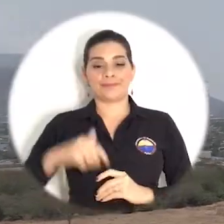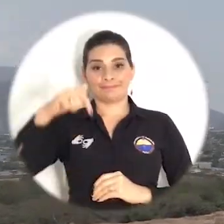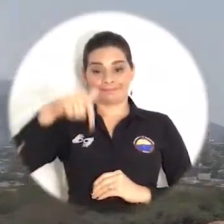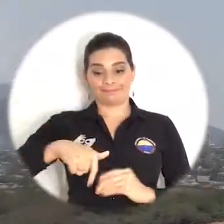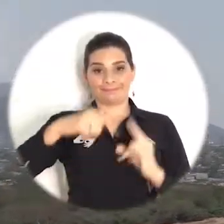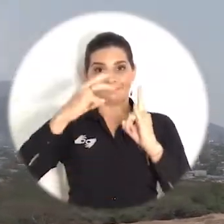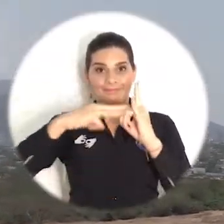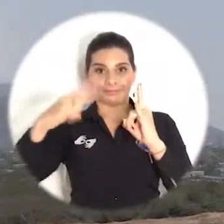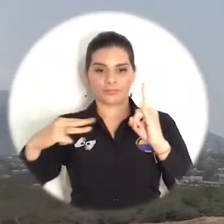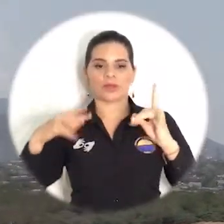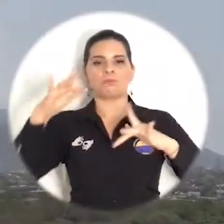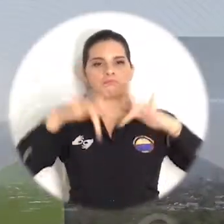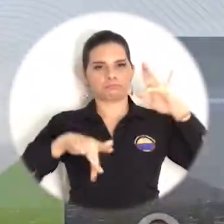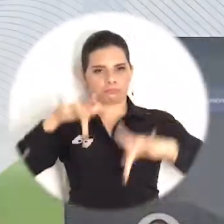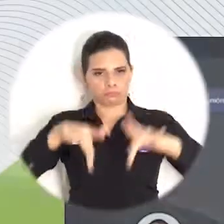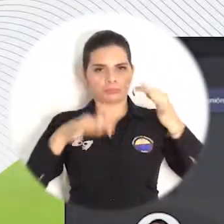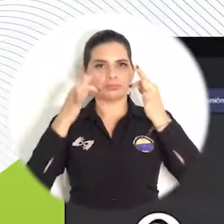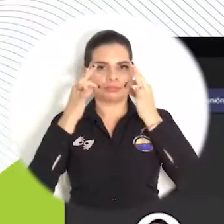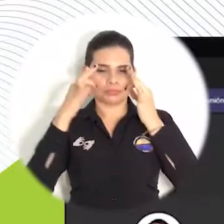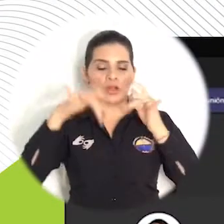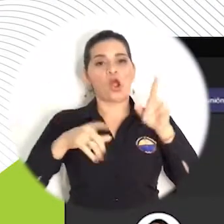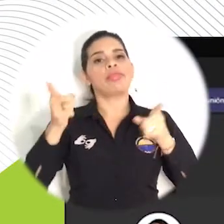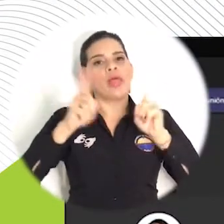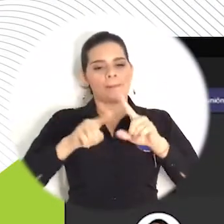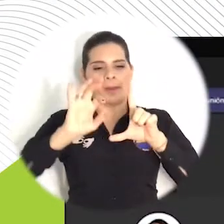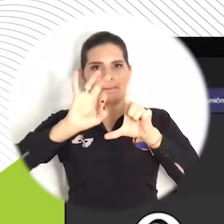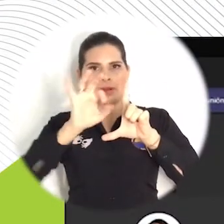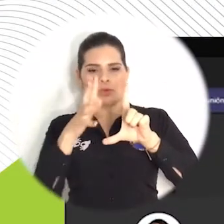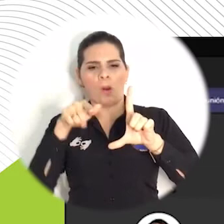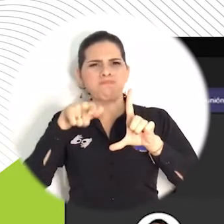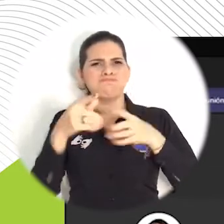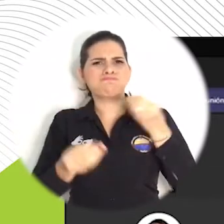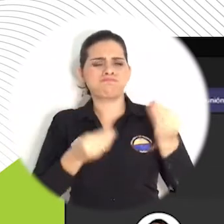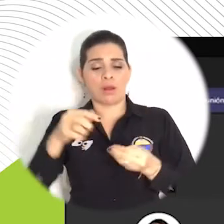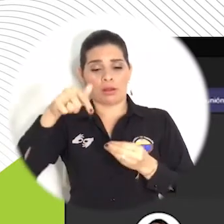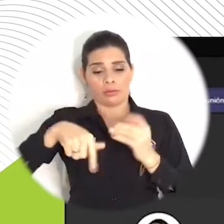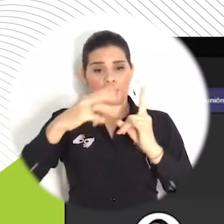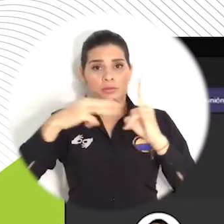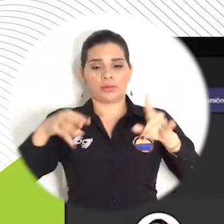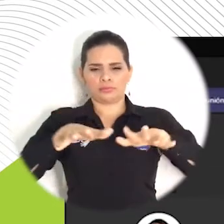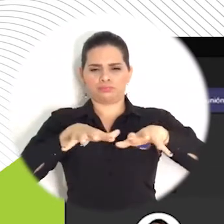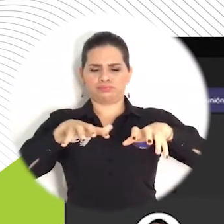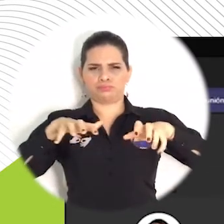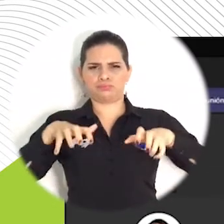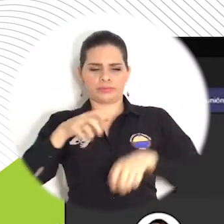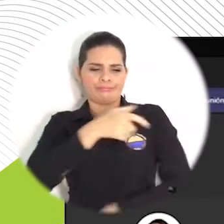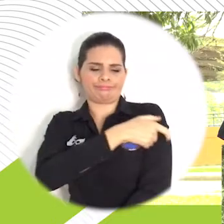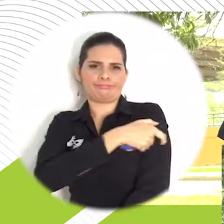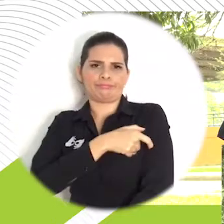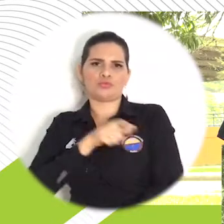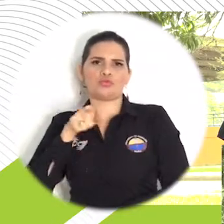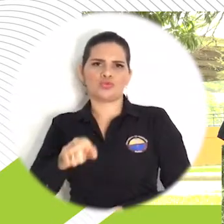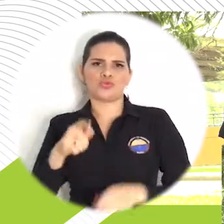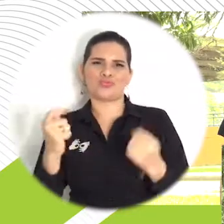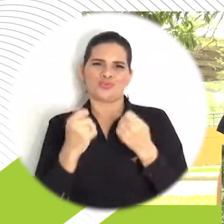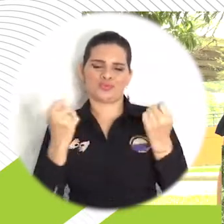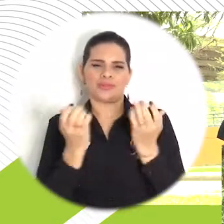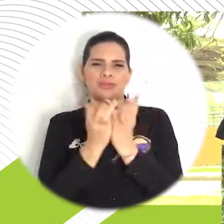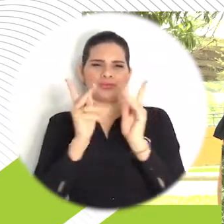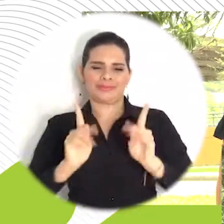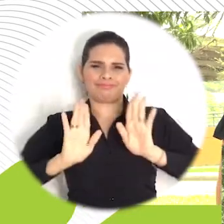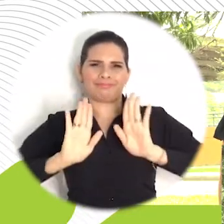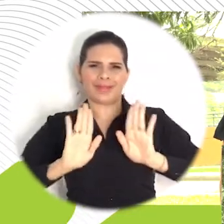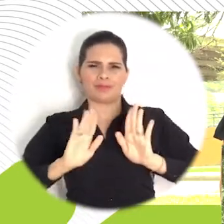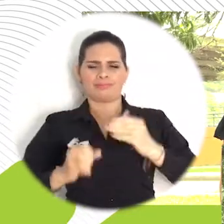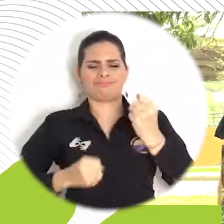De manera presencial y virtual, en la Universidad del Magdalena se llevó a cabo la Asamblea General Estudiantil convocada por el Comité Promotor del Paro en la